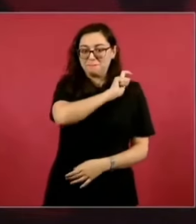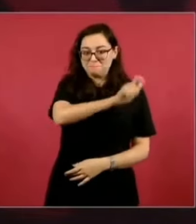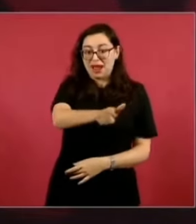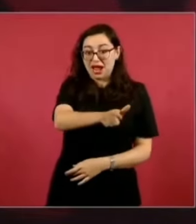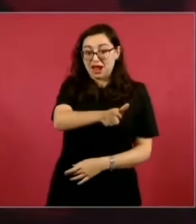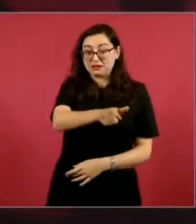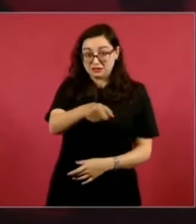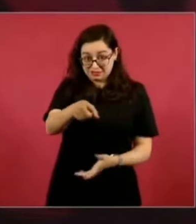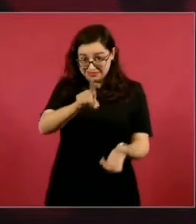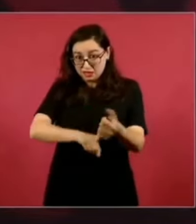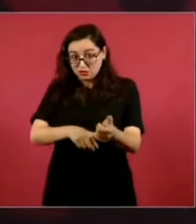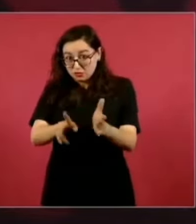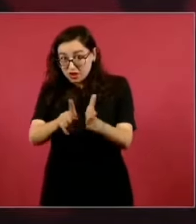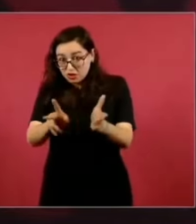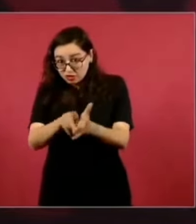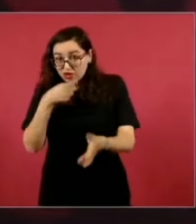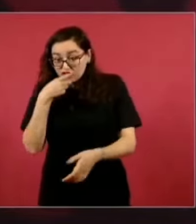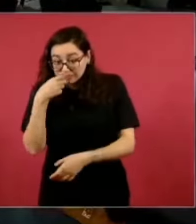Desplegado es pagado.